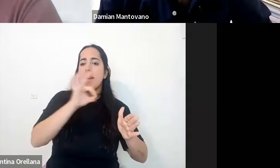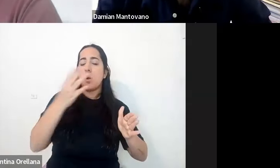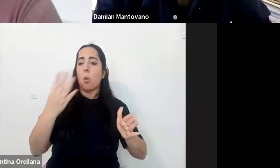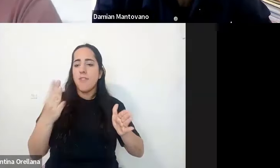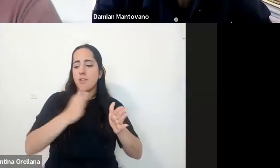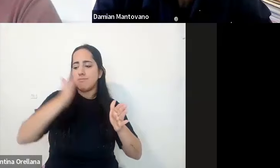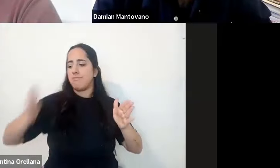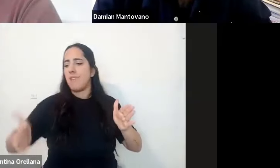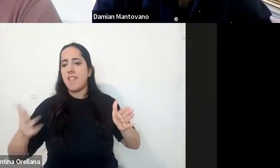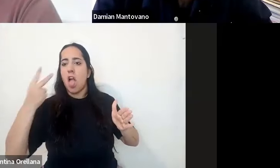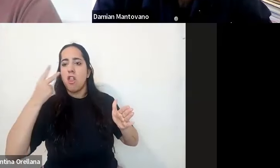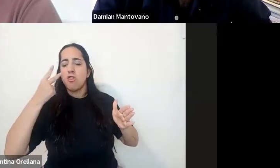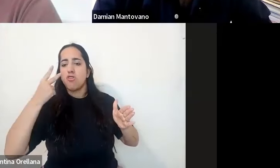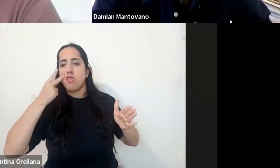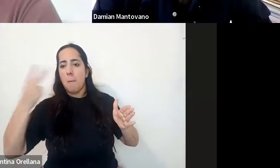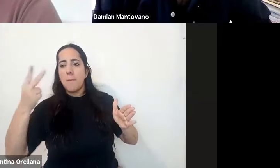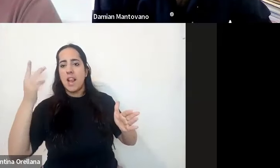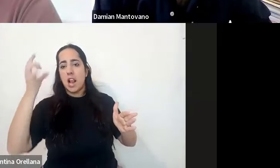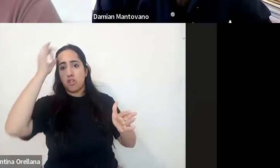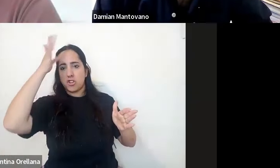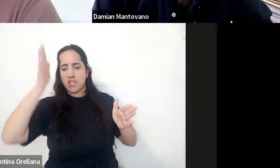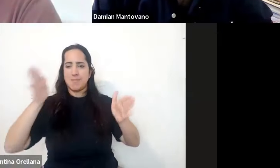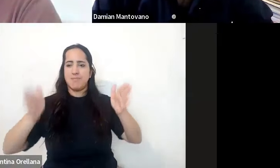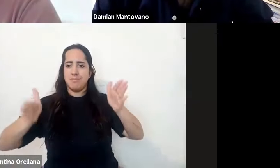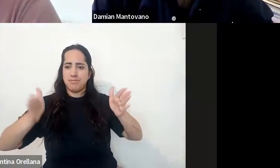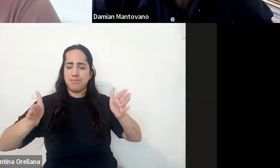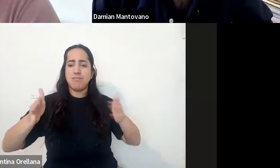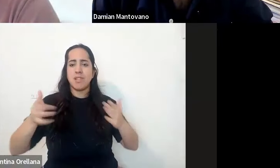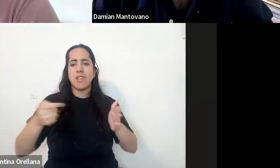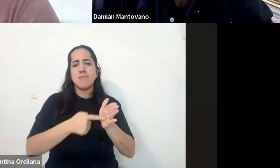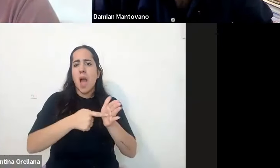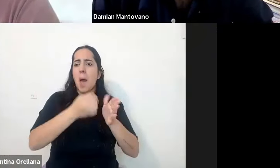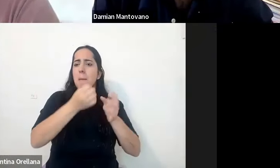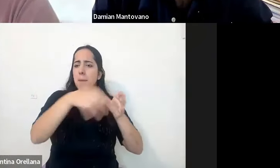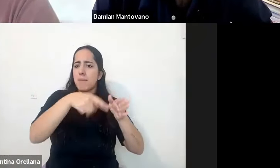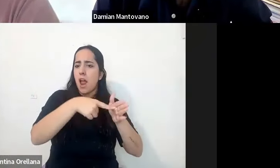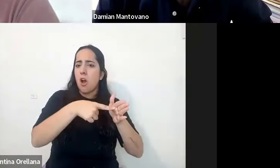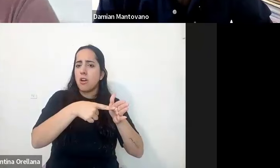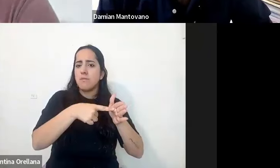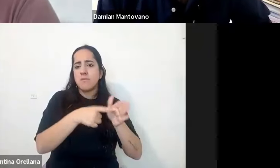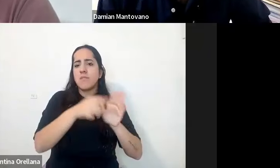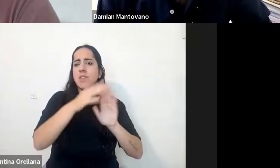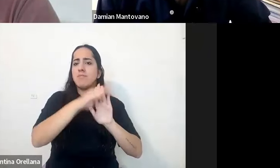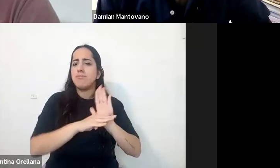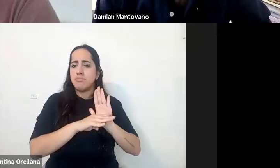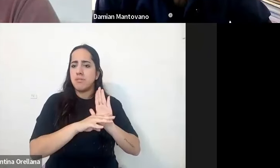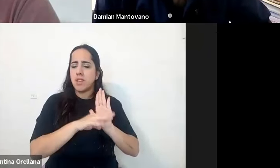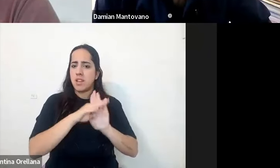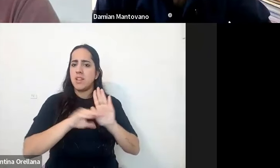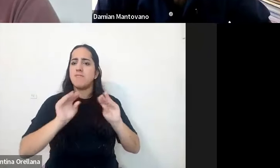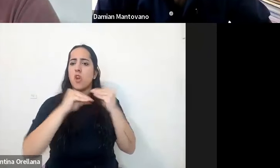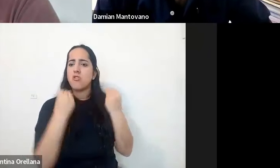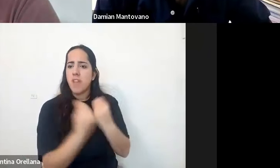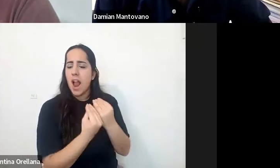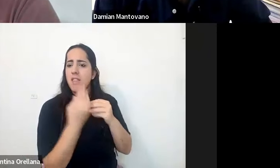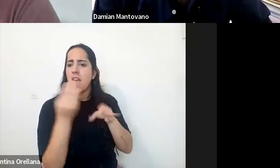podemos ver que en un inicio en el 2004 por ejemplo la matrícula total de estudiantes